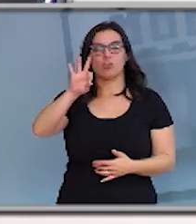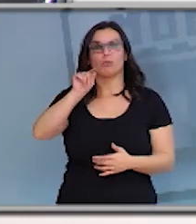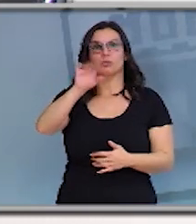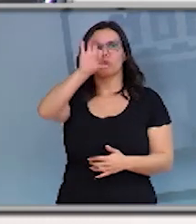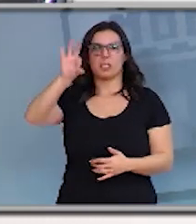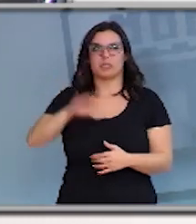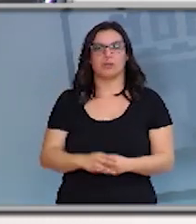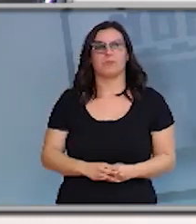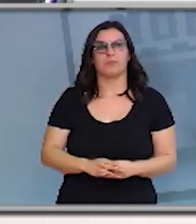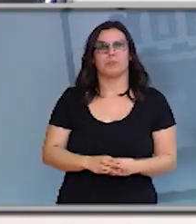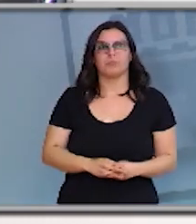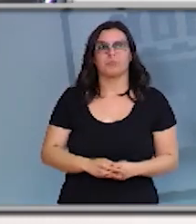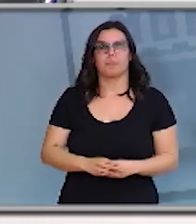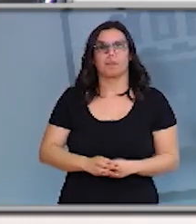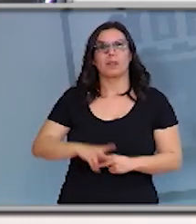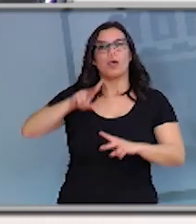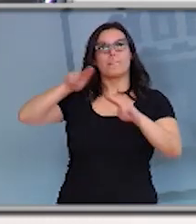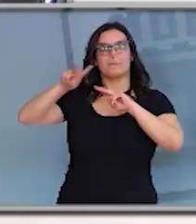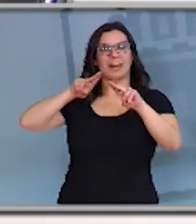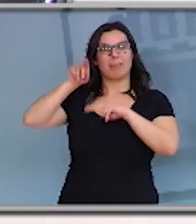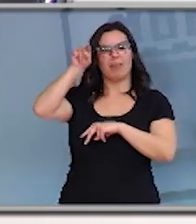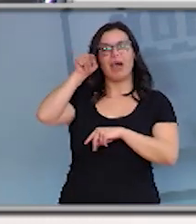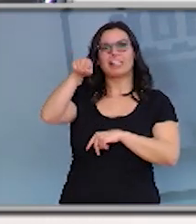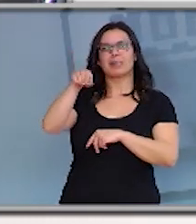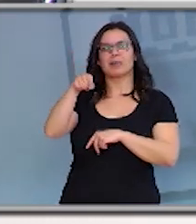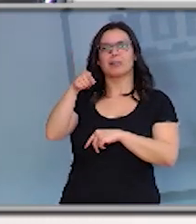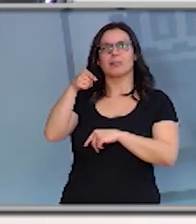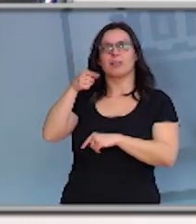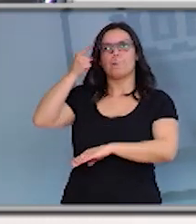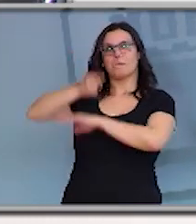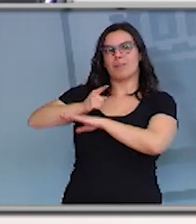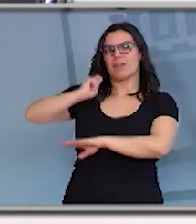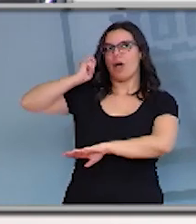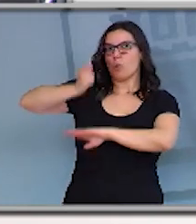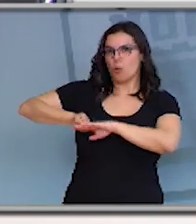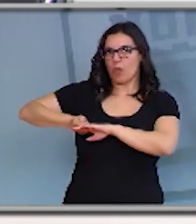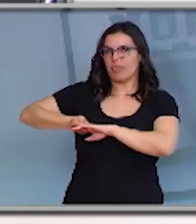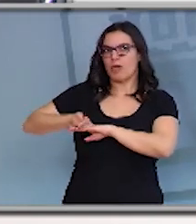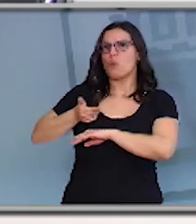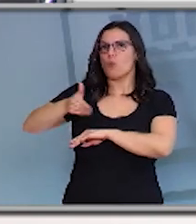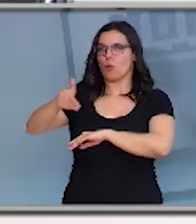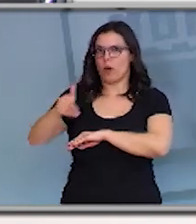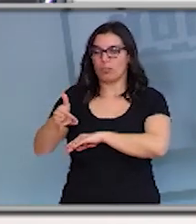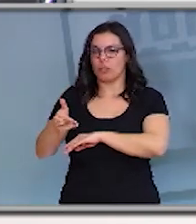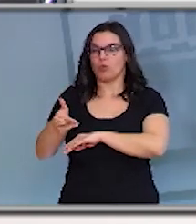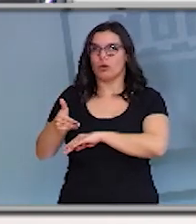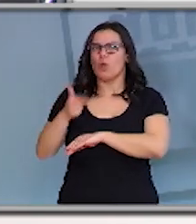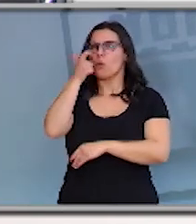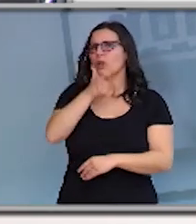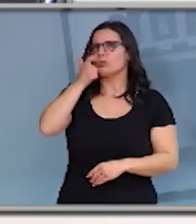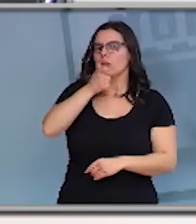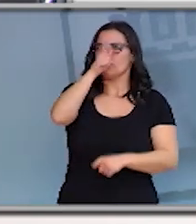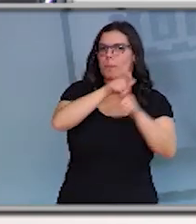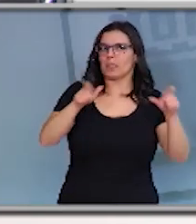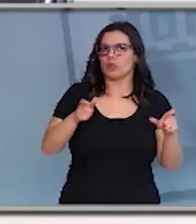se tomaron medidas judiciales en Miranda y durante cuánto tanto el paciente que se negó a estar en su habitación como sus familiares